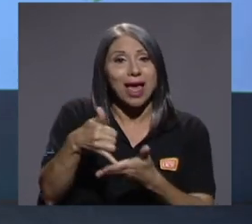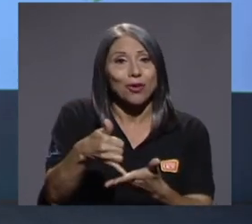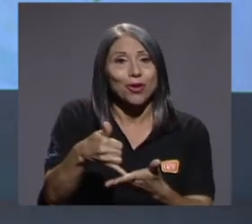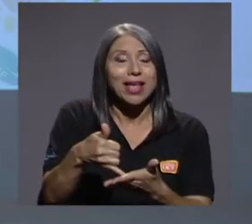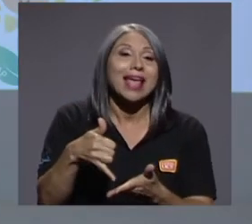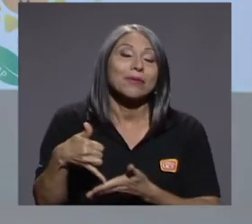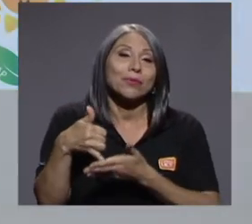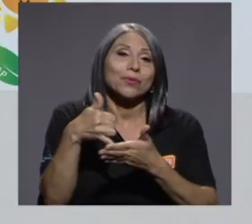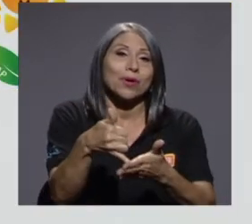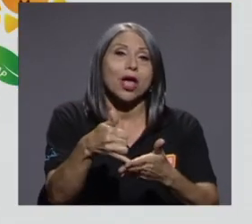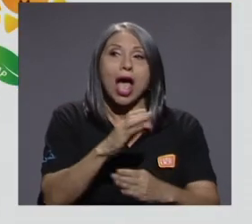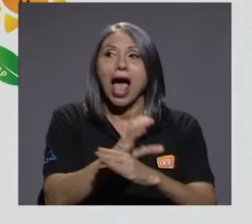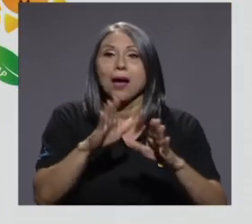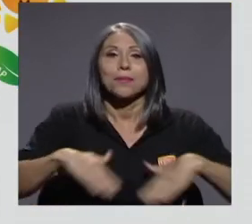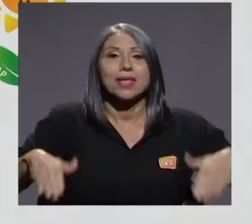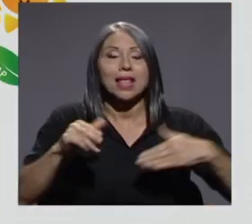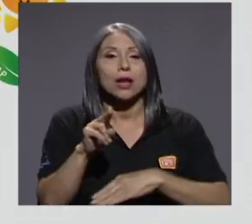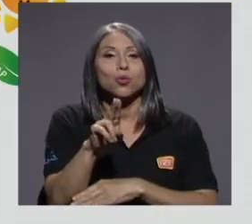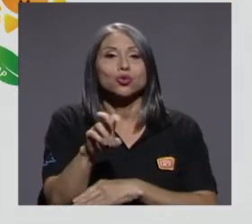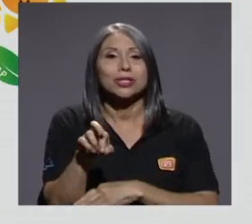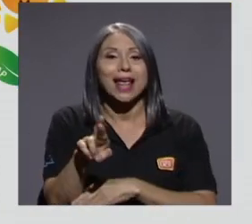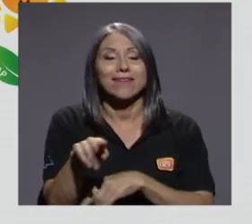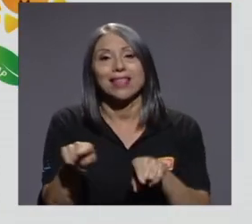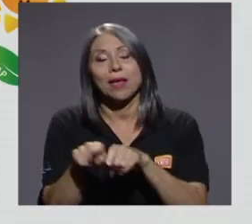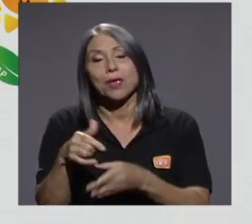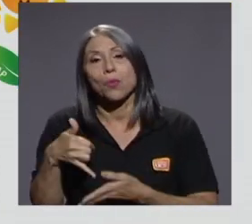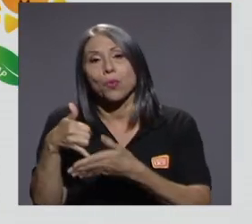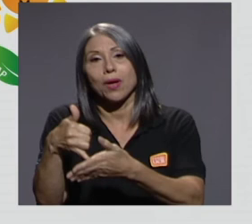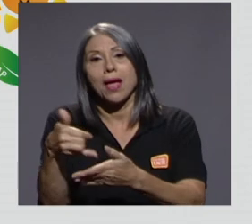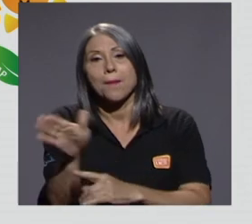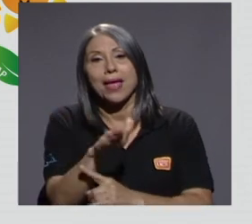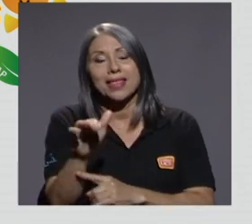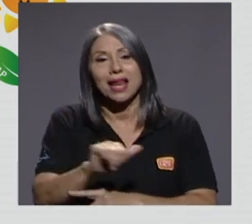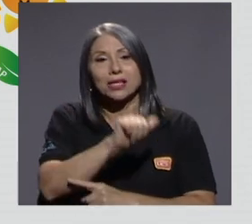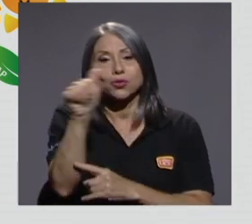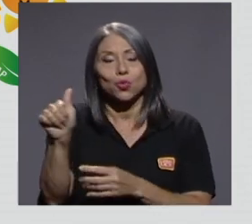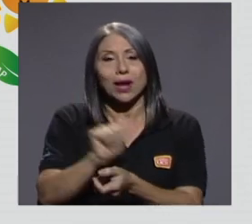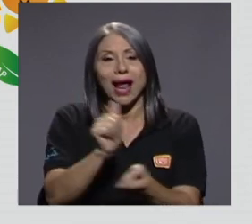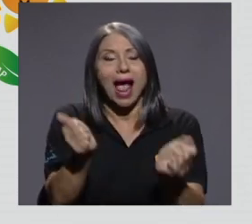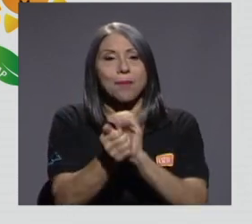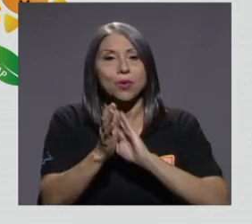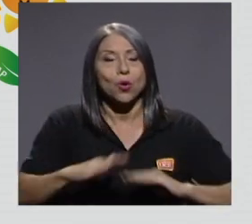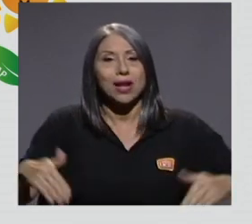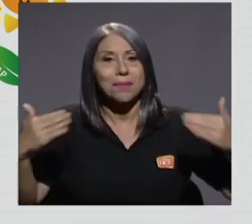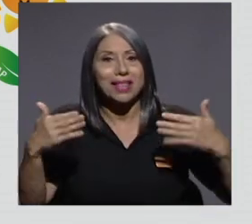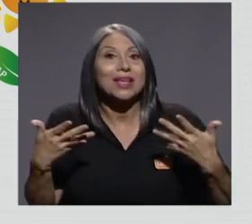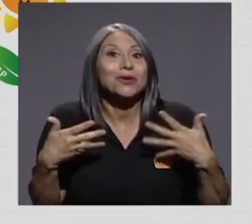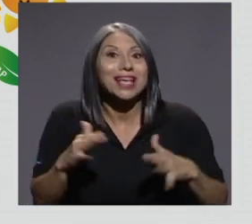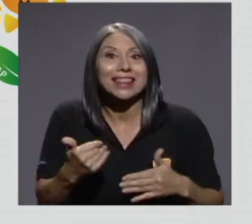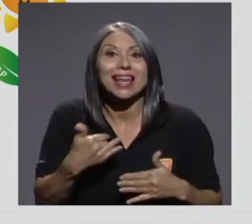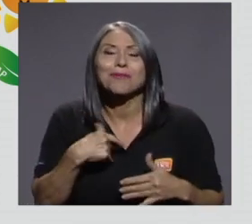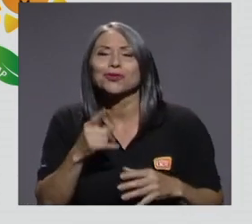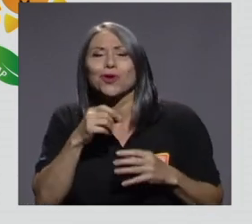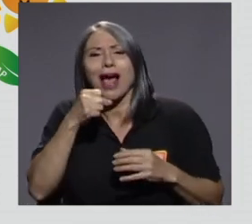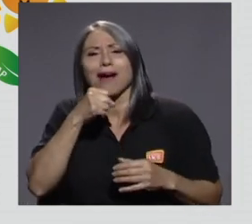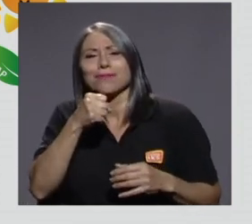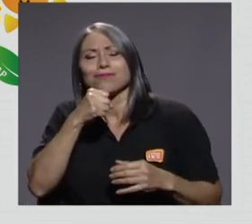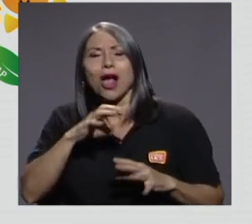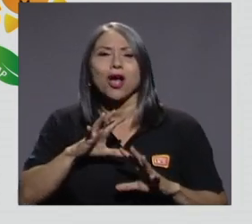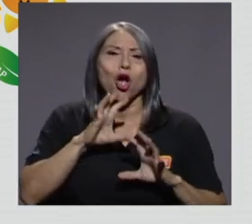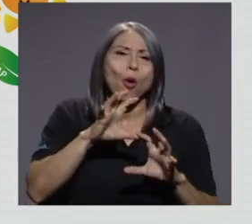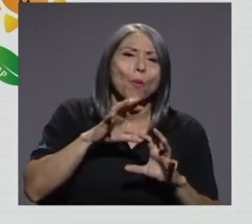ambiental, UCR, y el bandera azul, el cambio climático, y eso ha hecho que ya tengamos una porra, un logo,